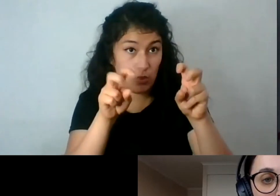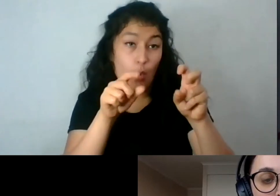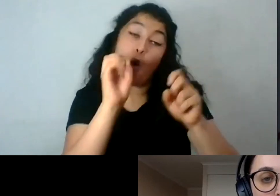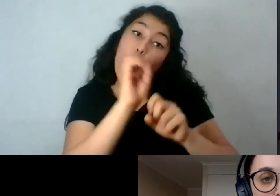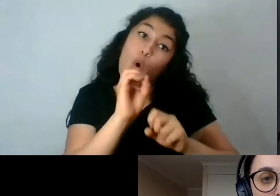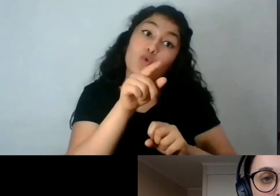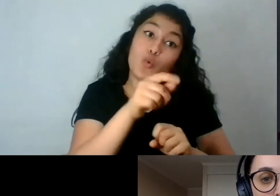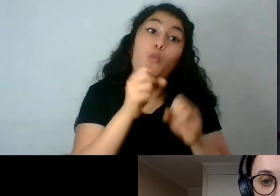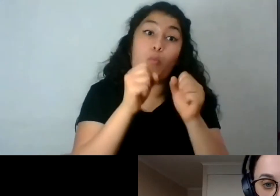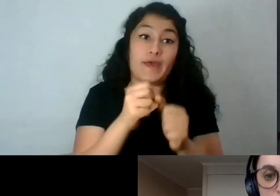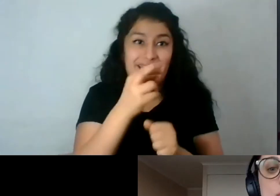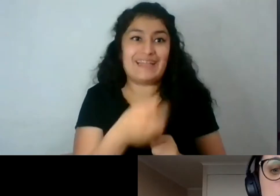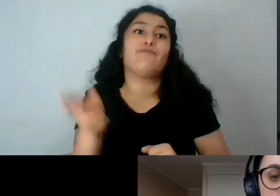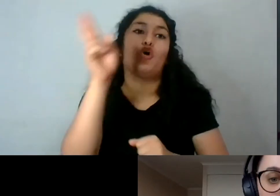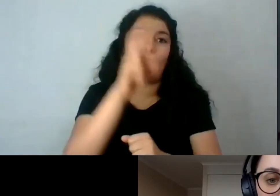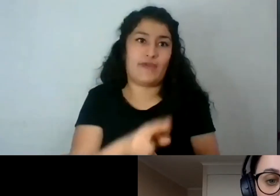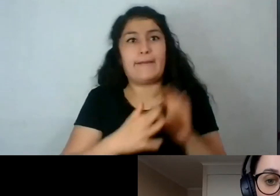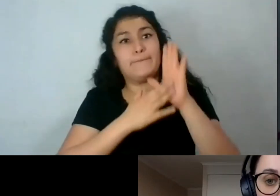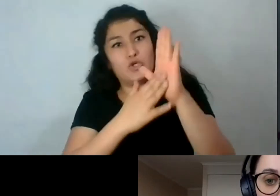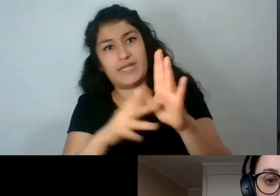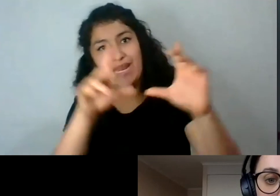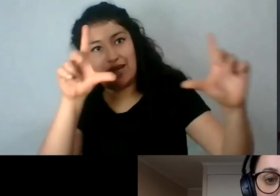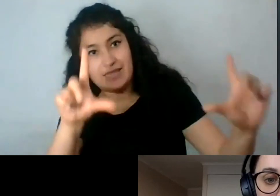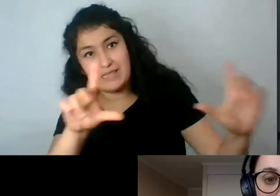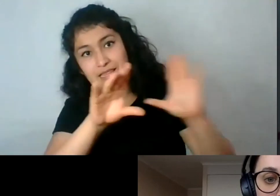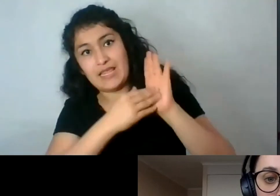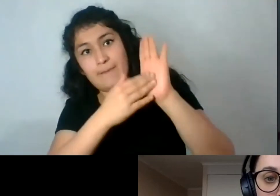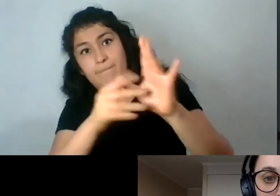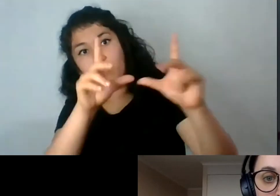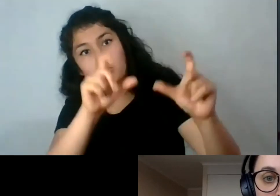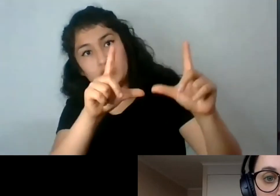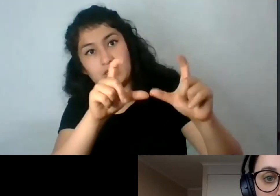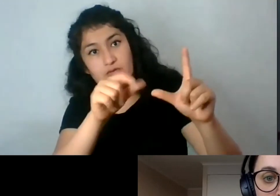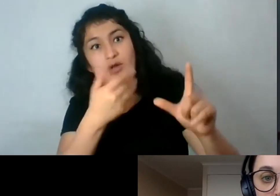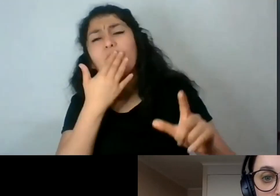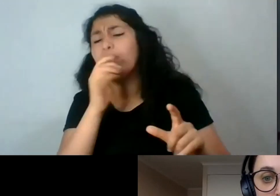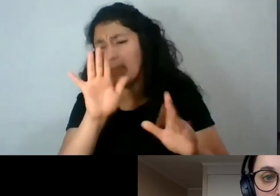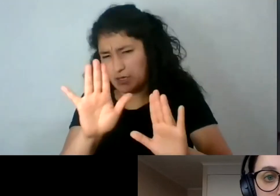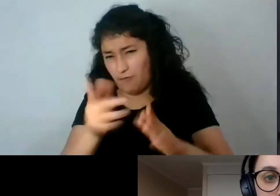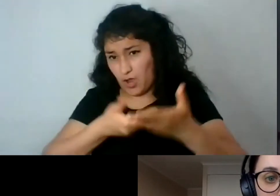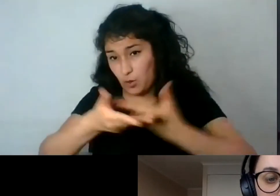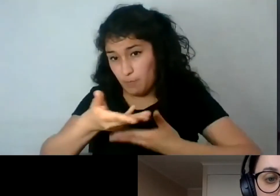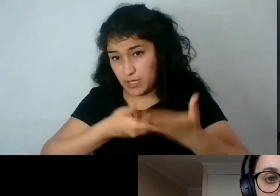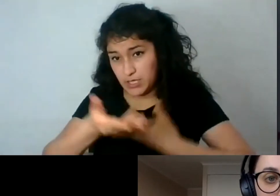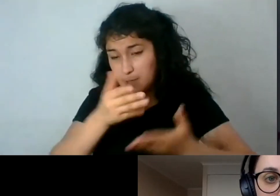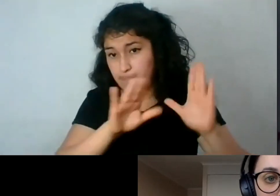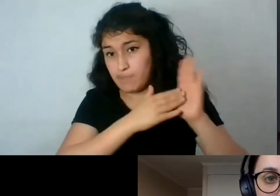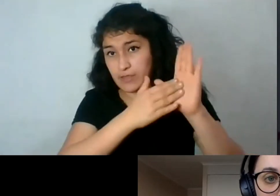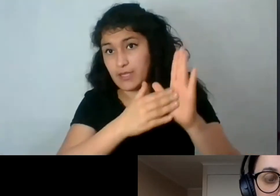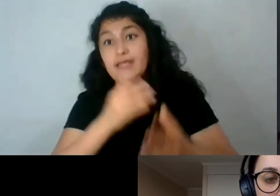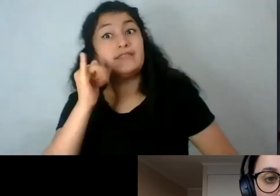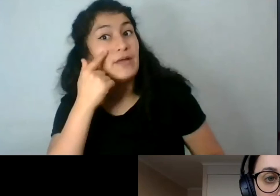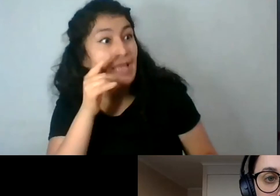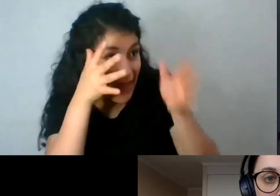mostrar la diapositiva de nuevo. Sí, claro. Como ustedes quieran, les comparto la pantalla. Sí, para que estén atentos